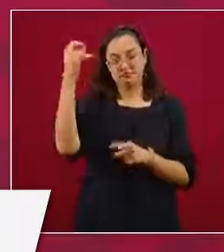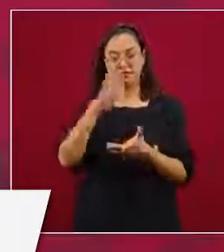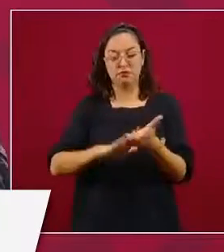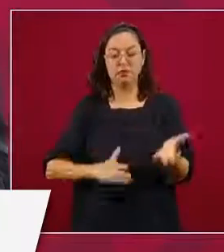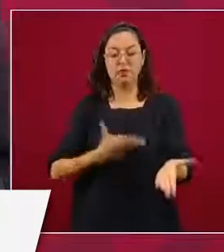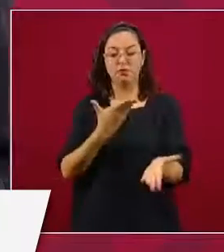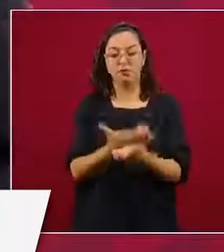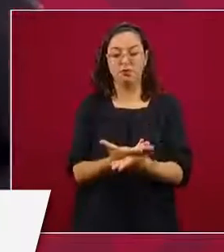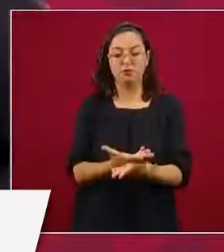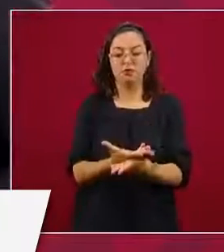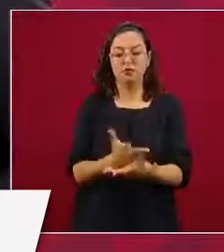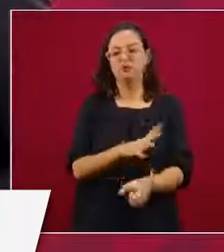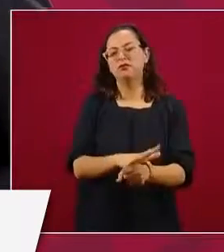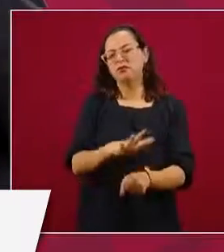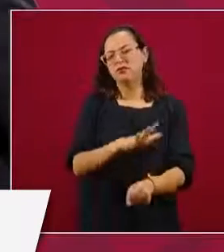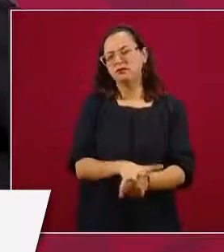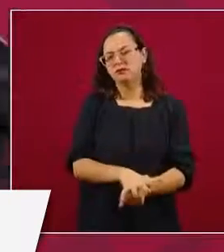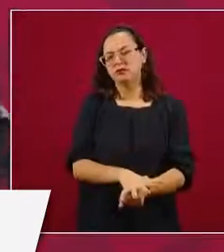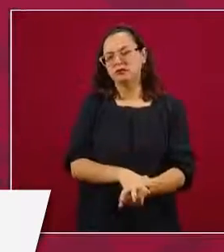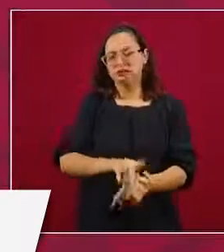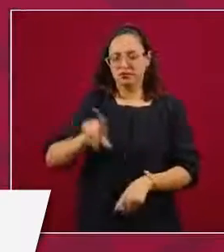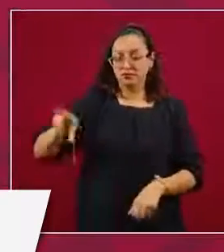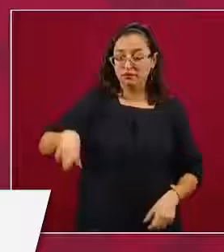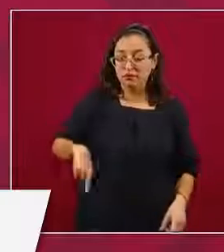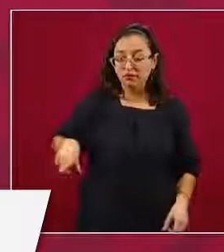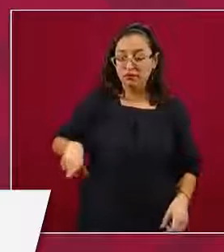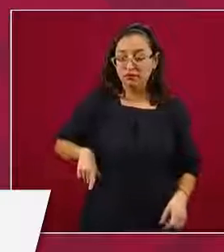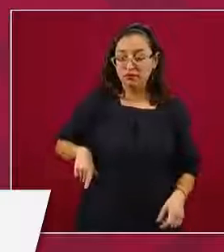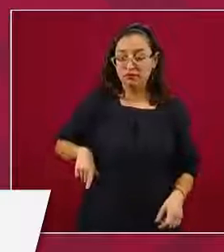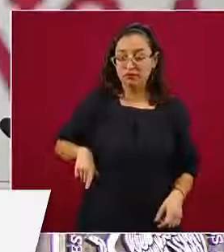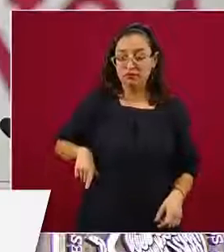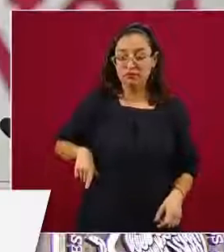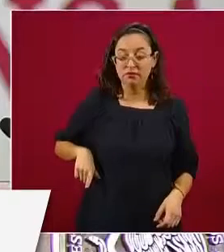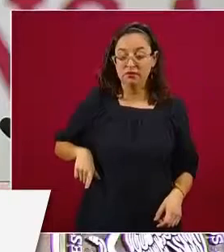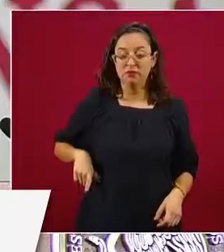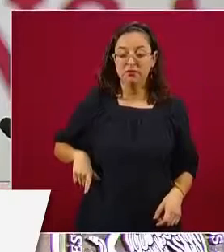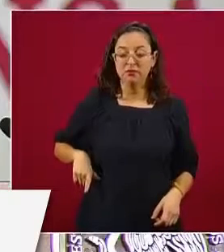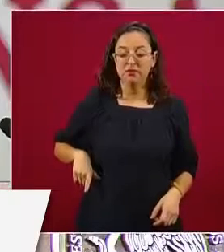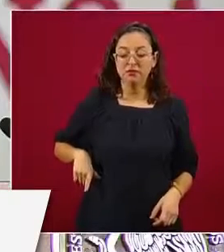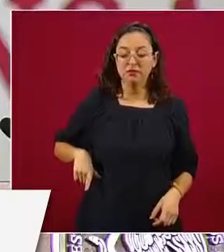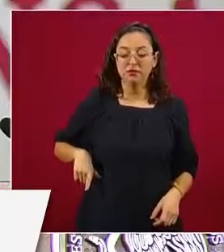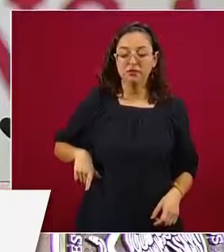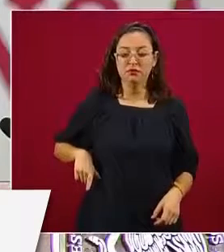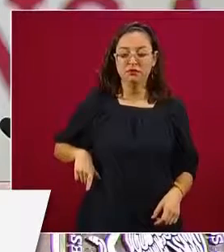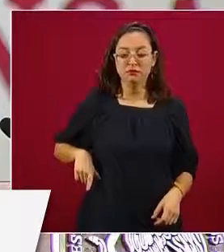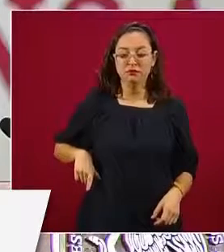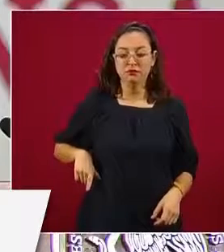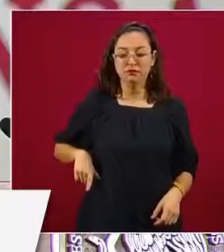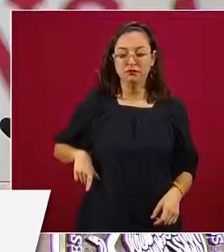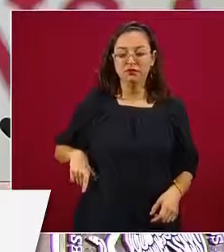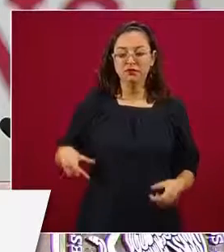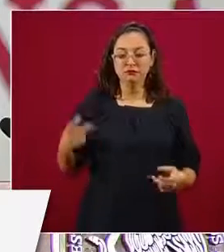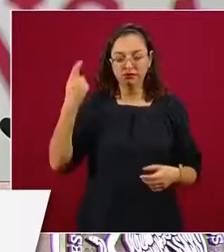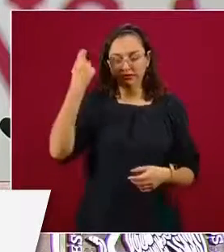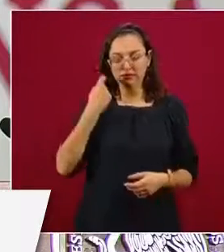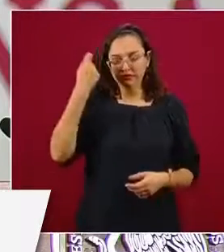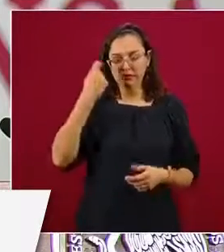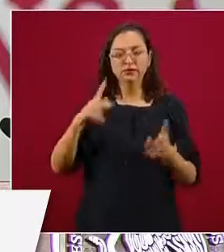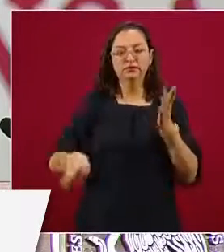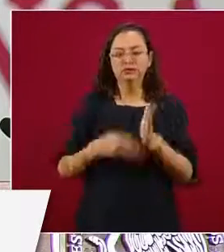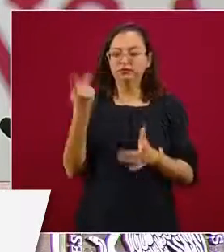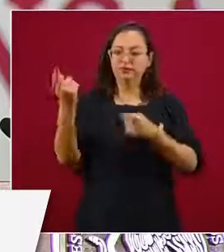volviera a manejar las pensiones,